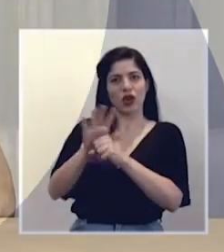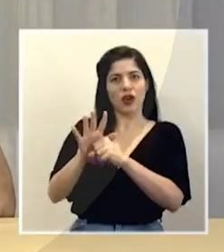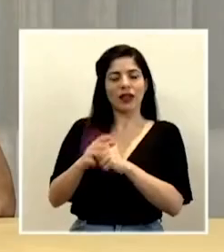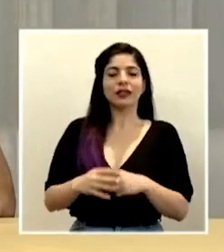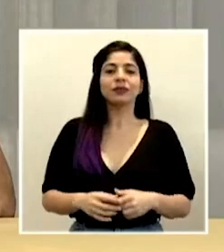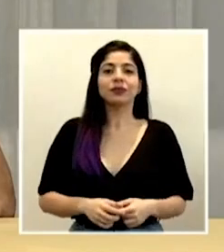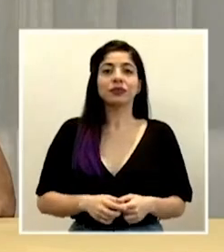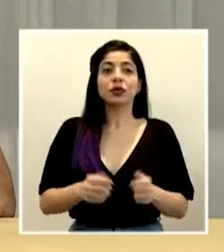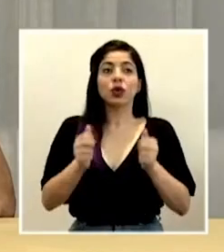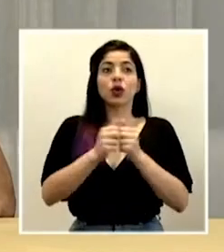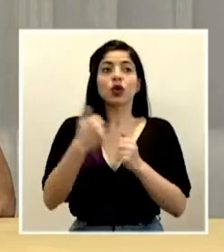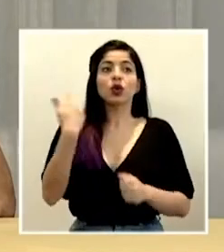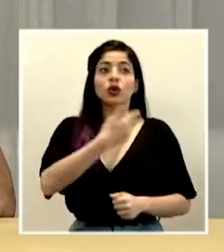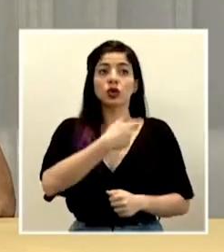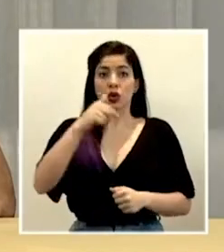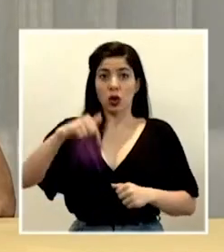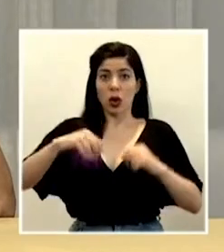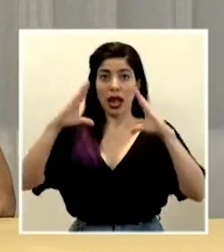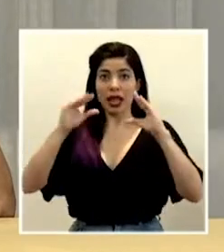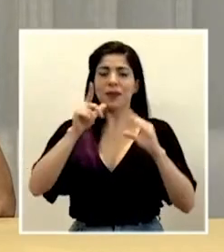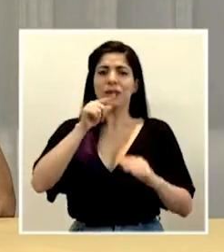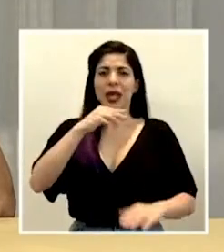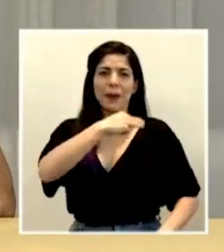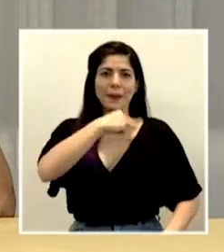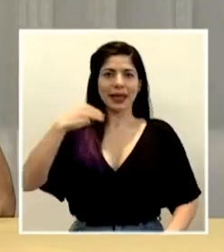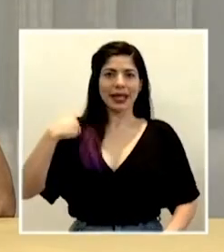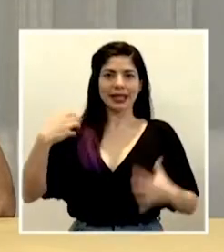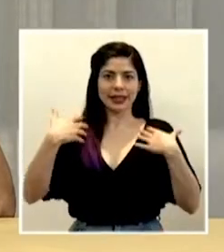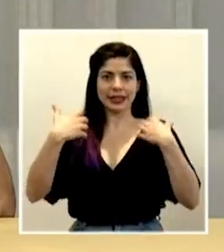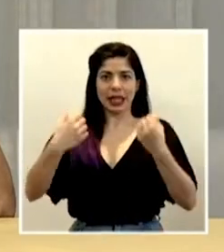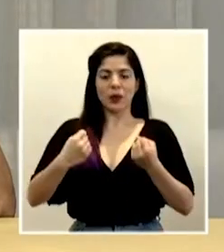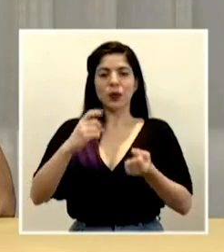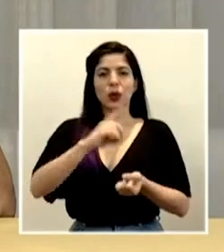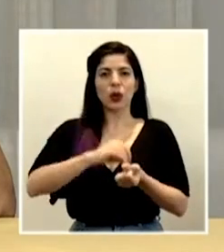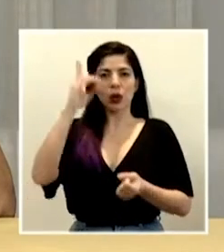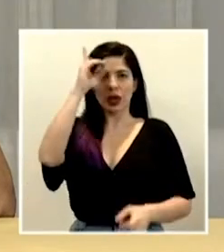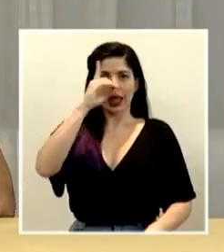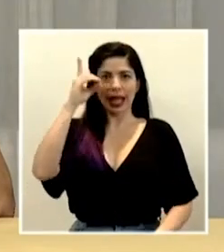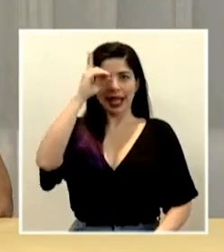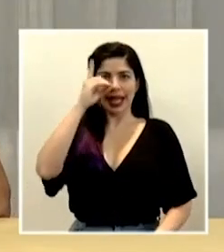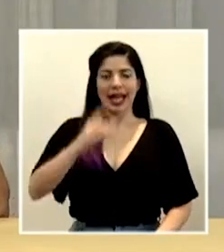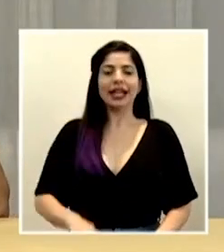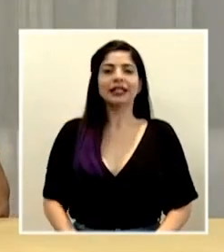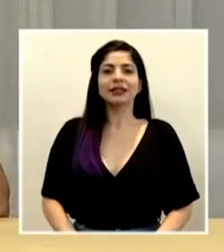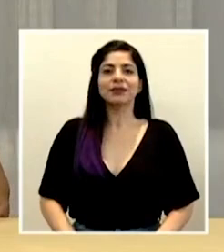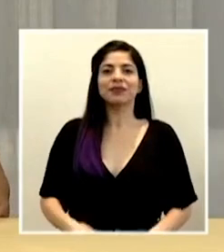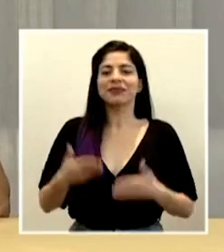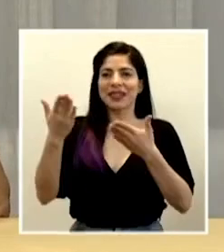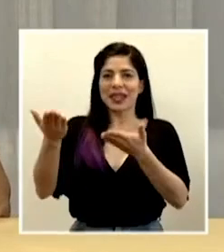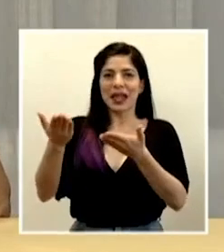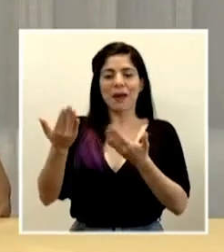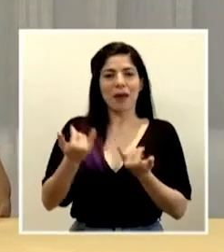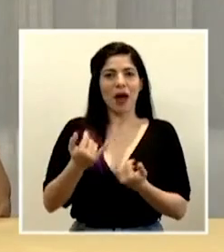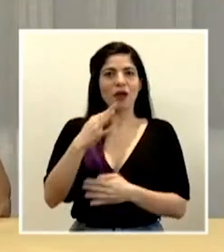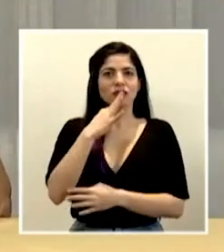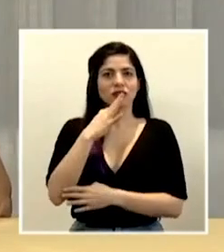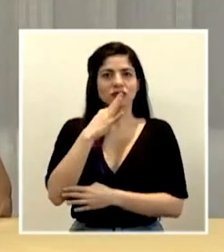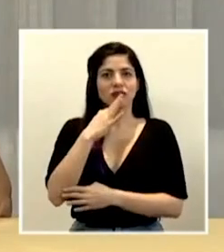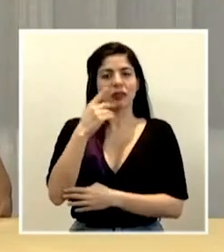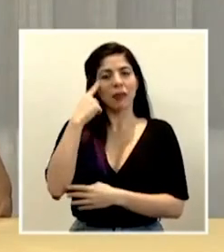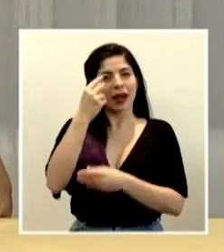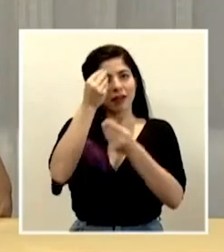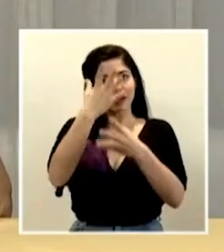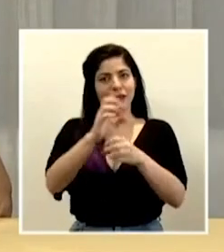Nos acompaña esta tarde el ministro de Salud, el doctor Daniel Salas, a quien damos la palabra para el